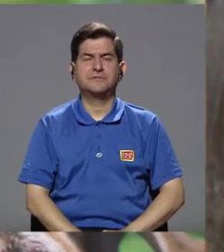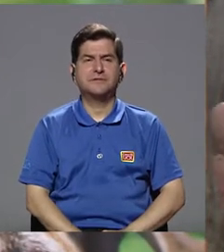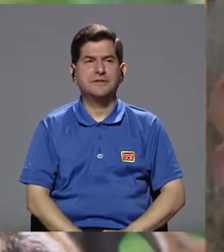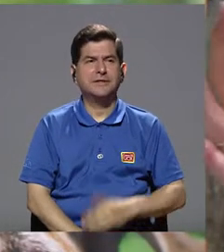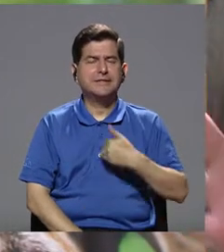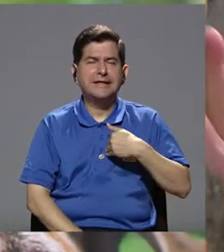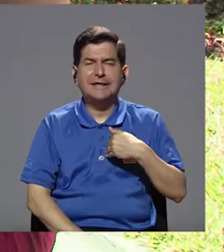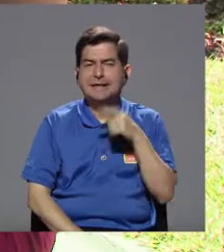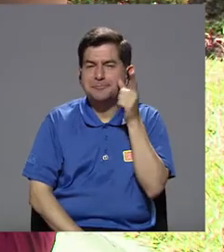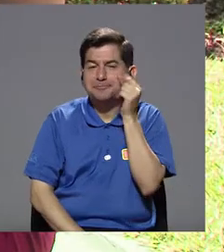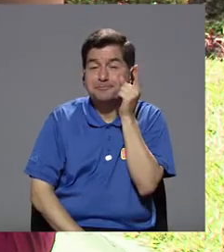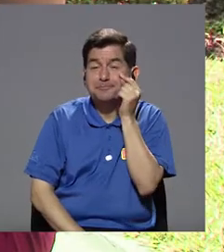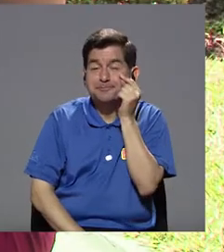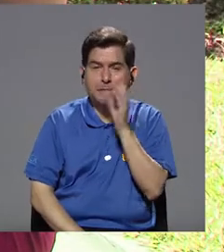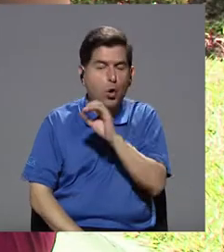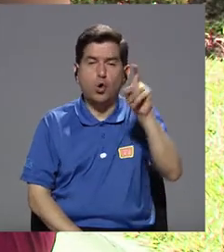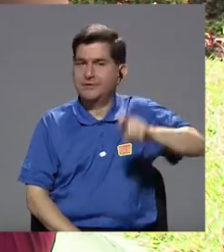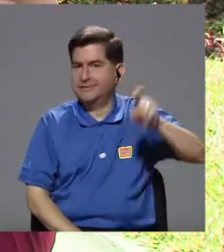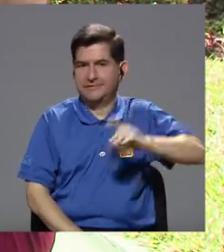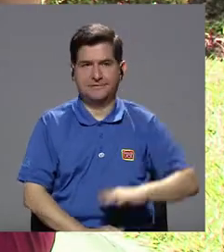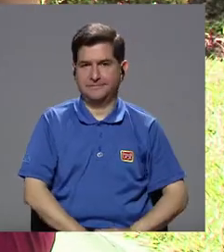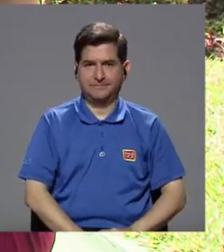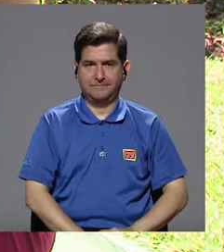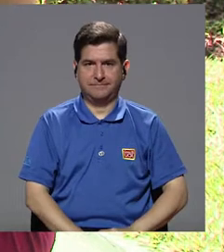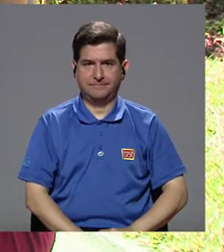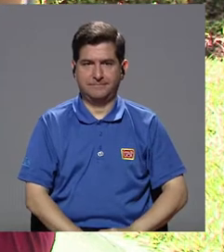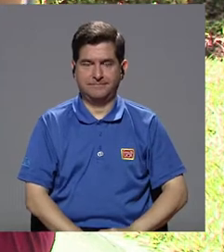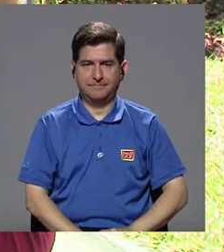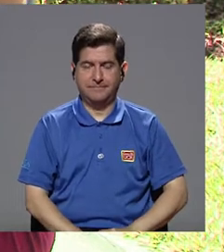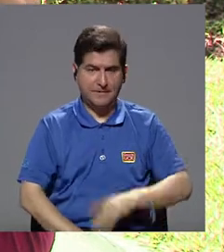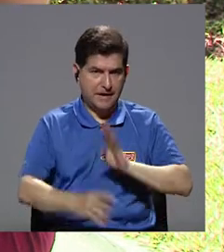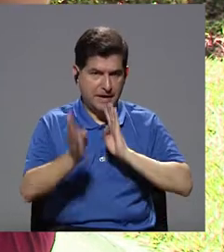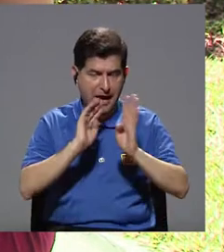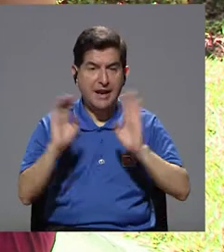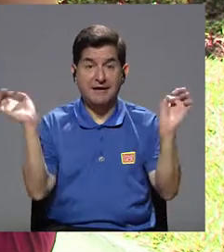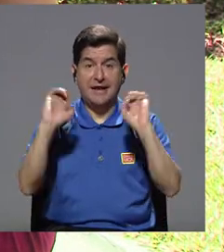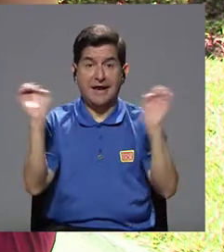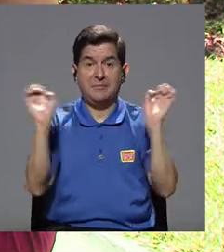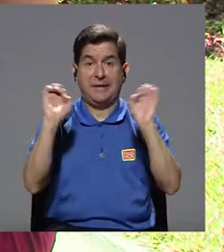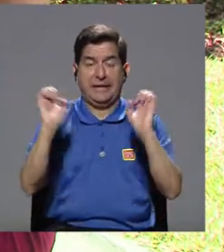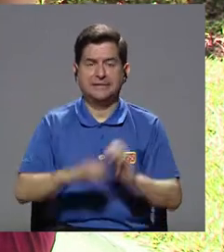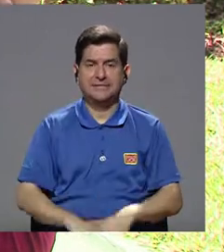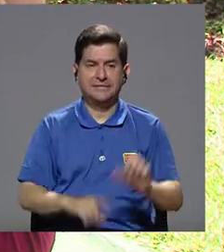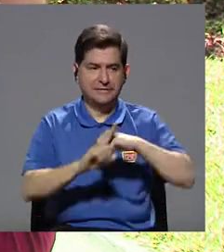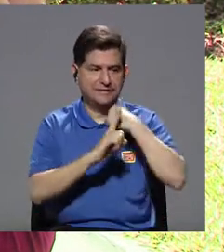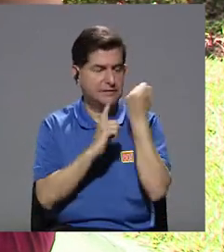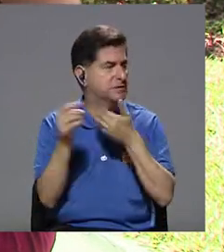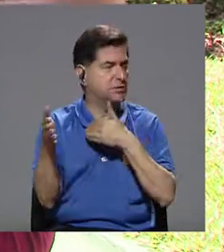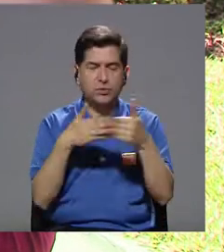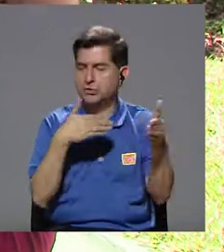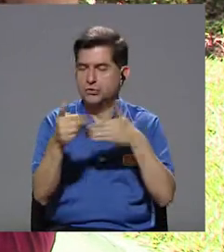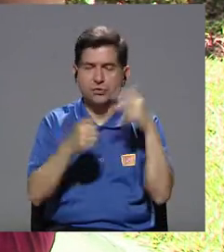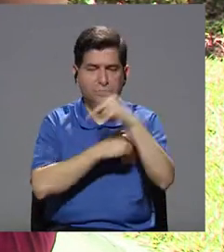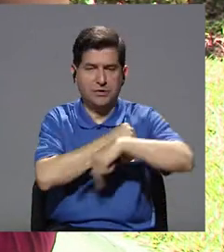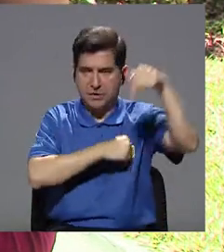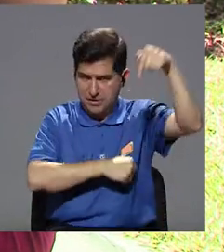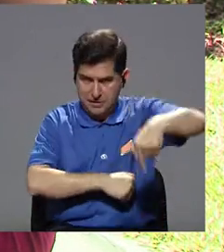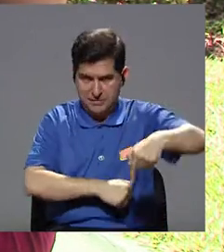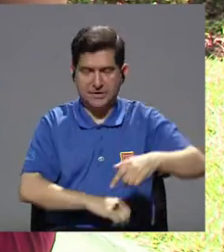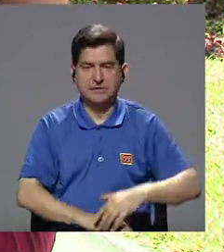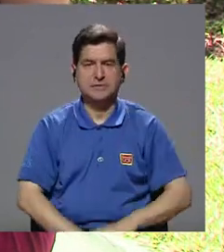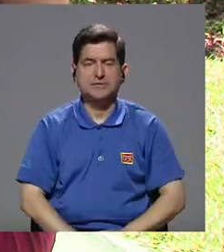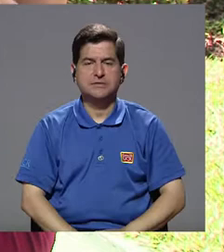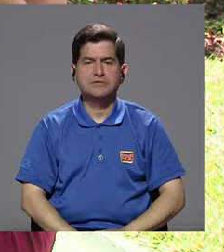como esta curiosidad, bueno, esta necesidad. Cuando estamos hablando de emergencias, por la situación que se ve en este país,